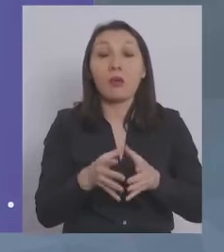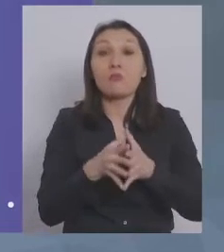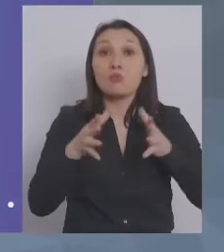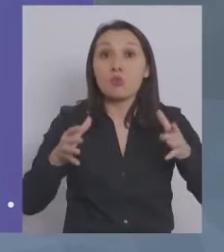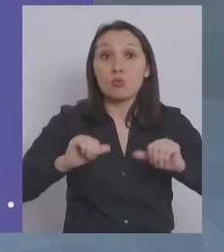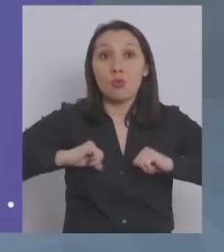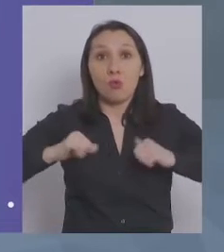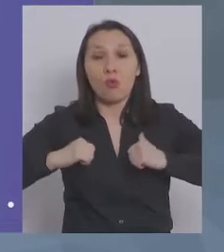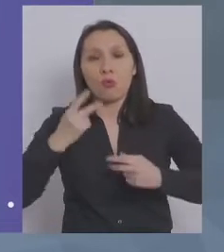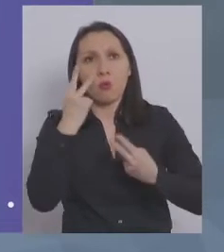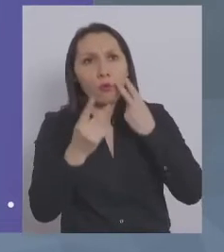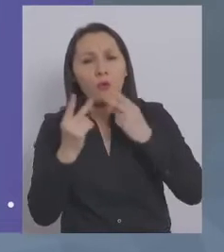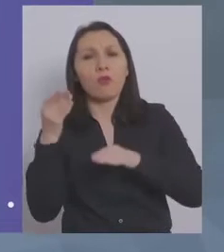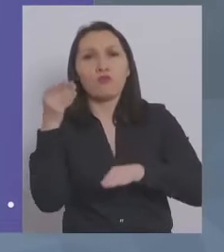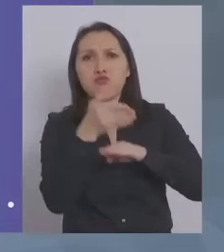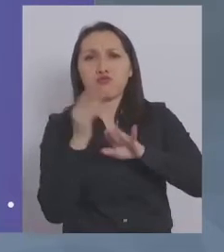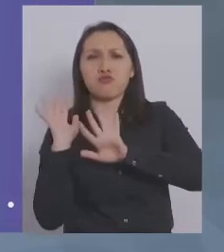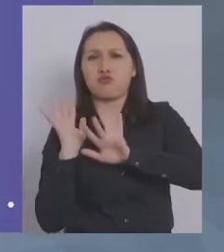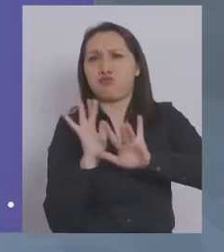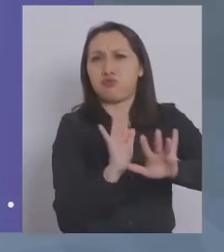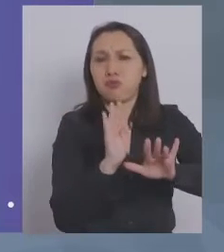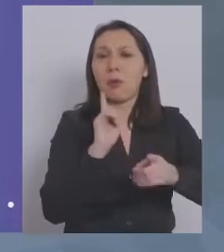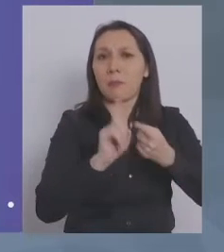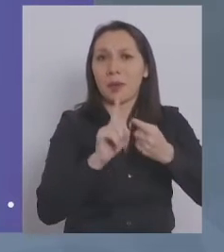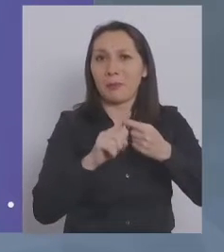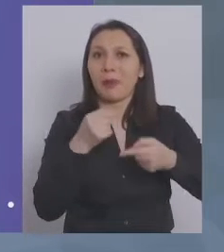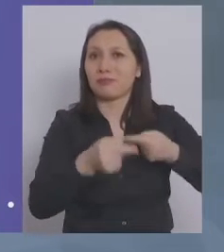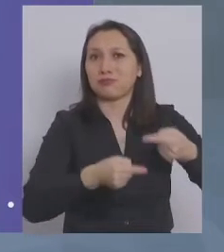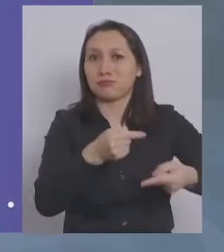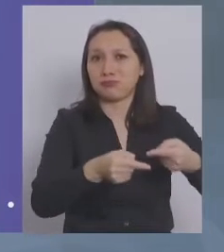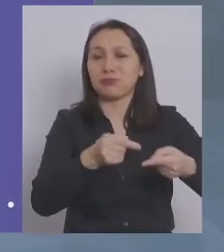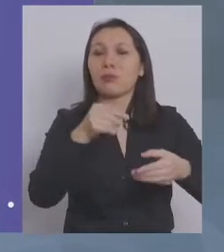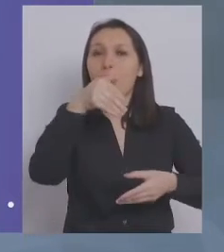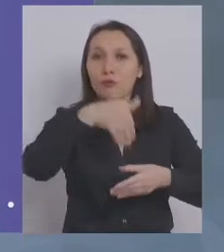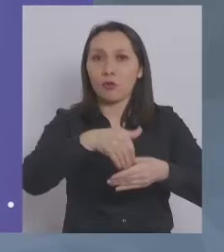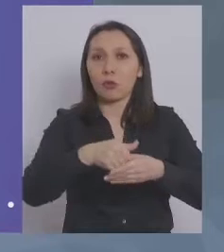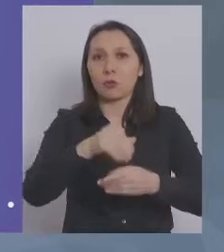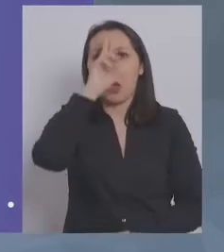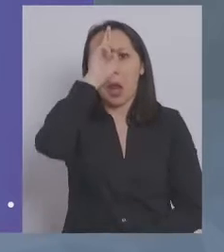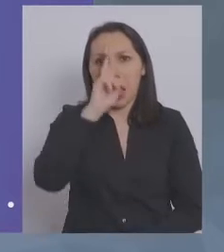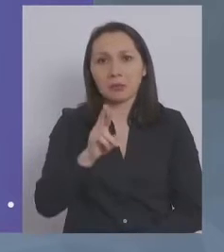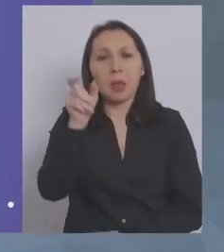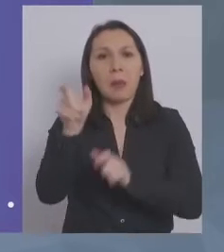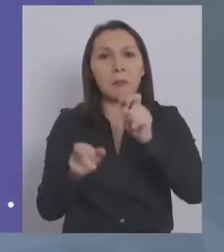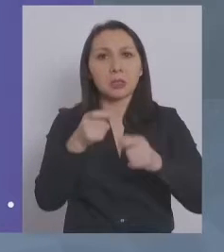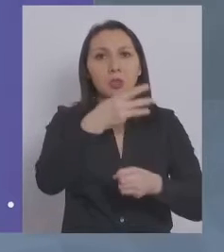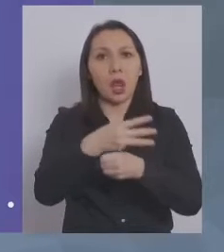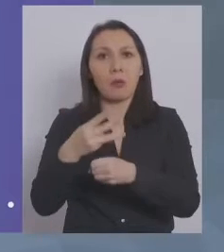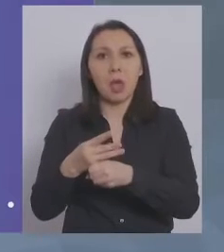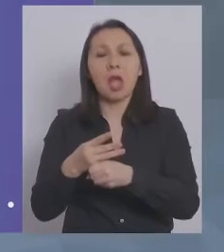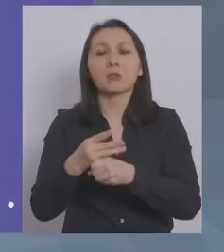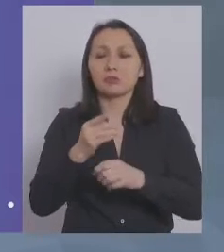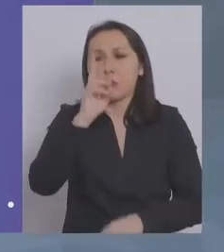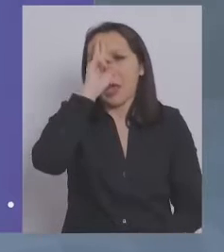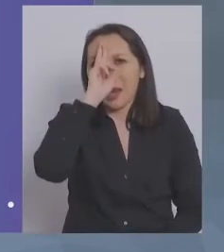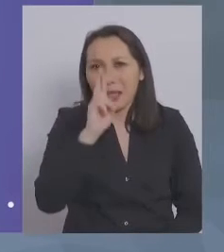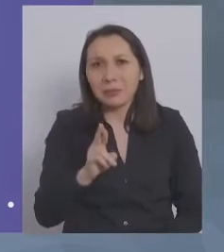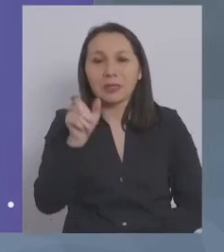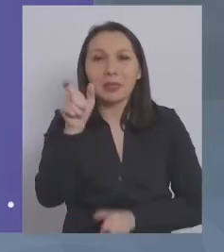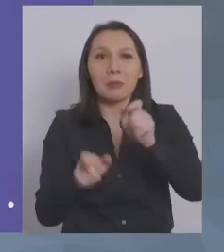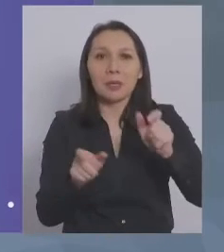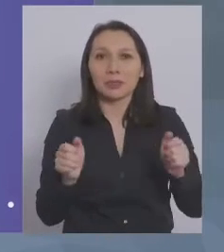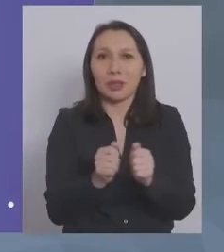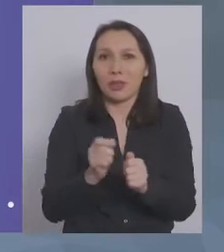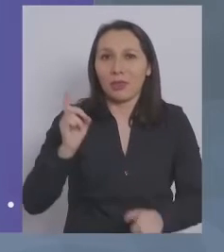muchos jóvenes que hemos visto participando en este proceso electoral con respeto de las personas mayores, con respeto de las